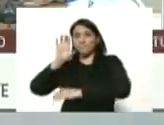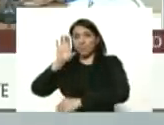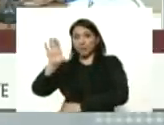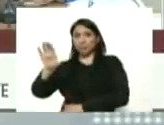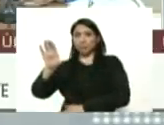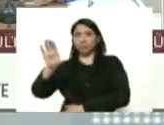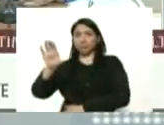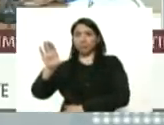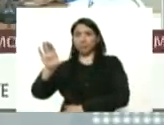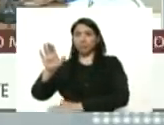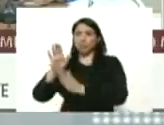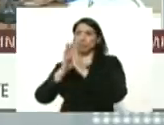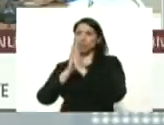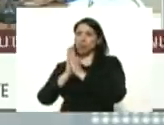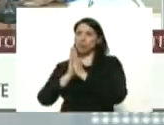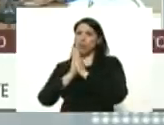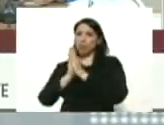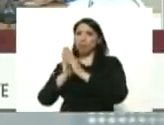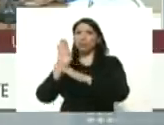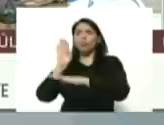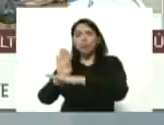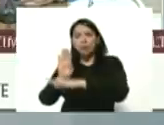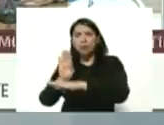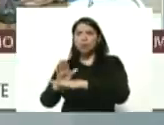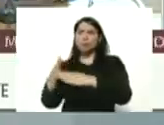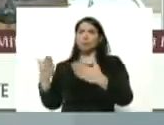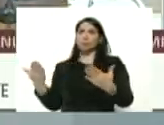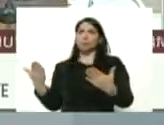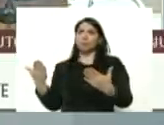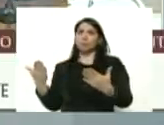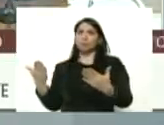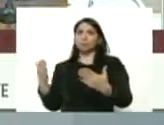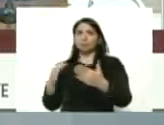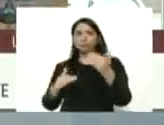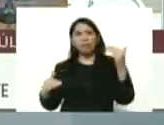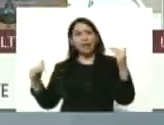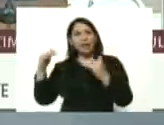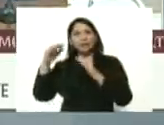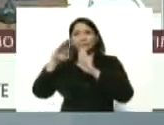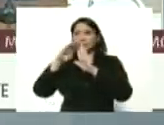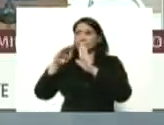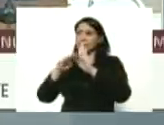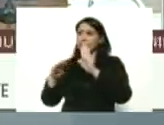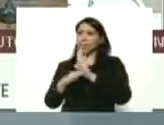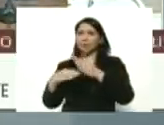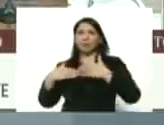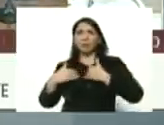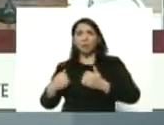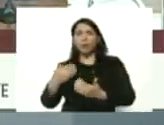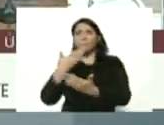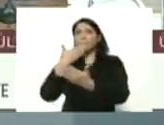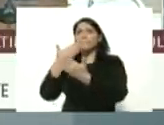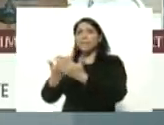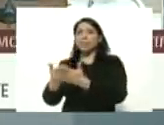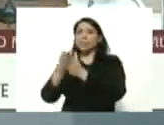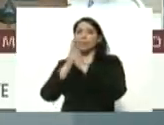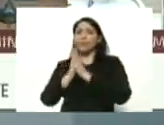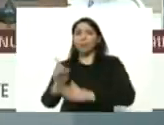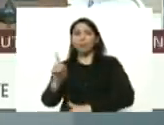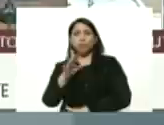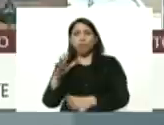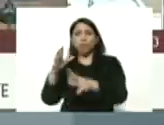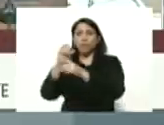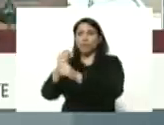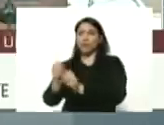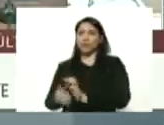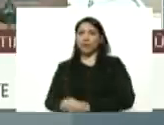por favor cuídense máximas medidas de seguridad se los pido no se confíen